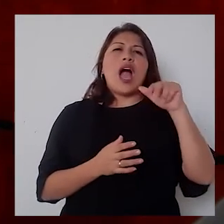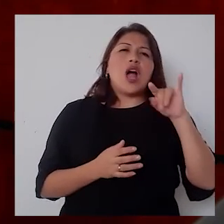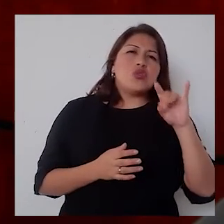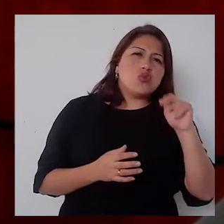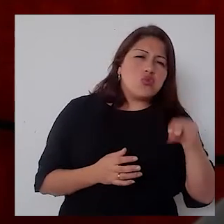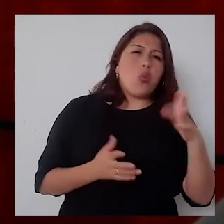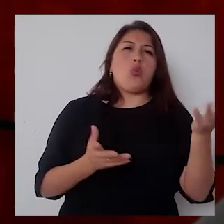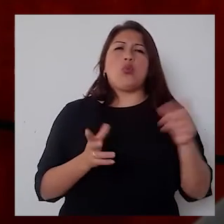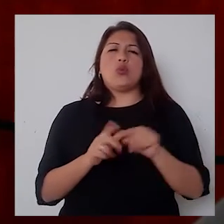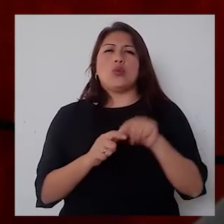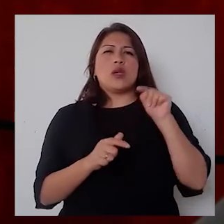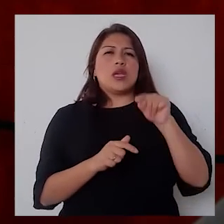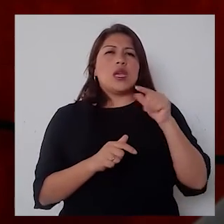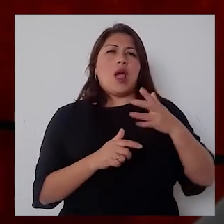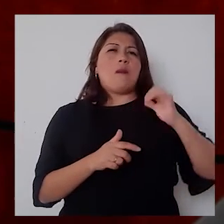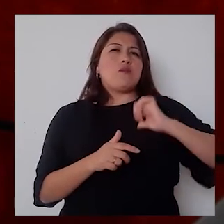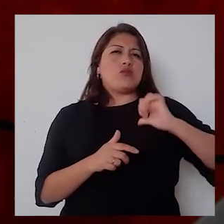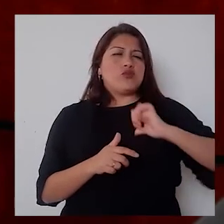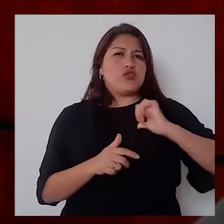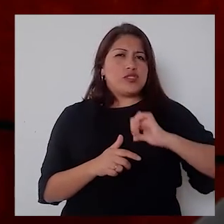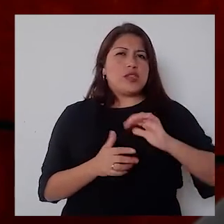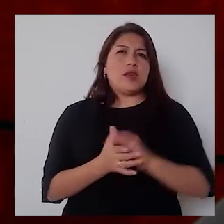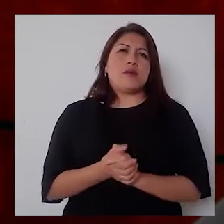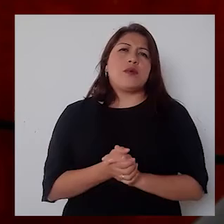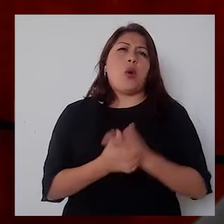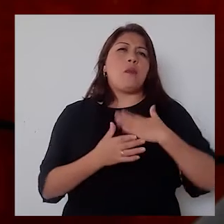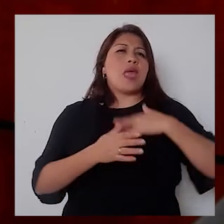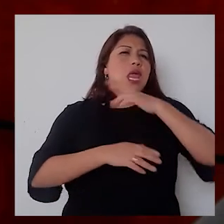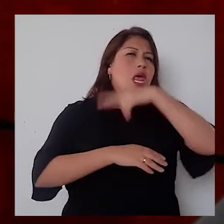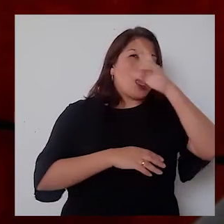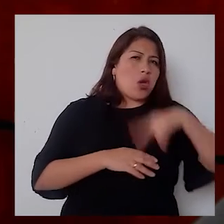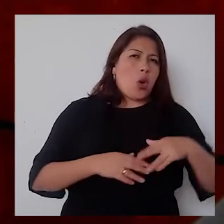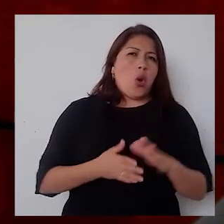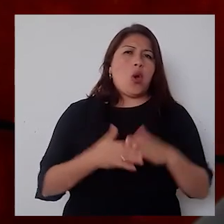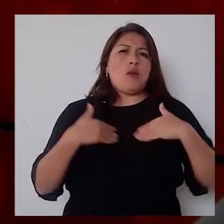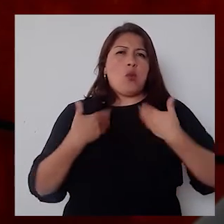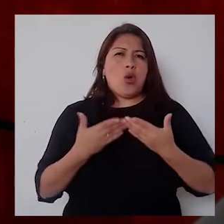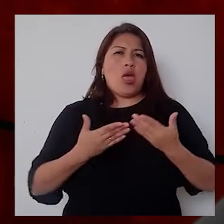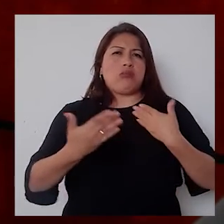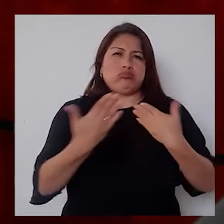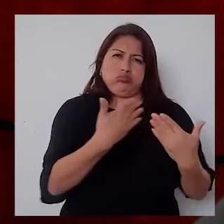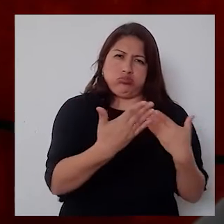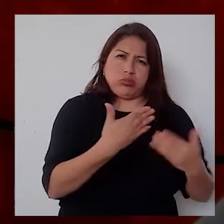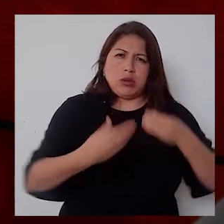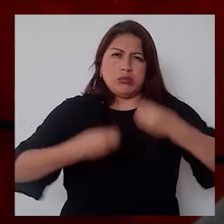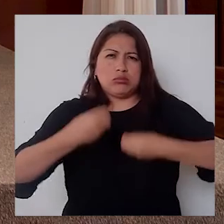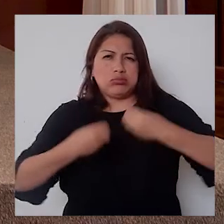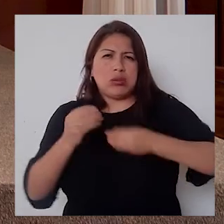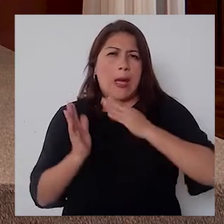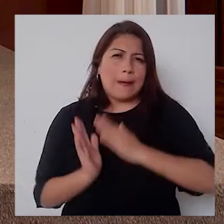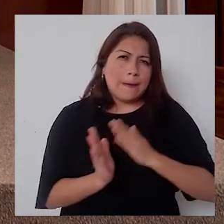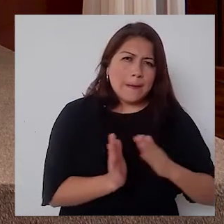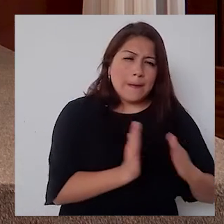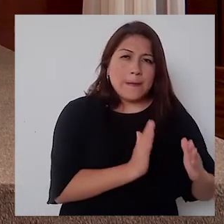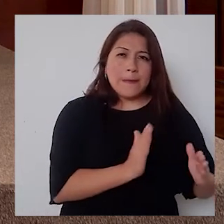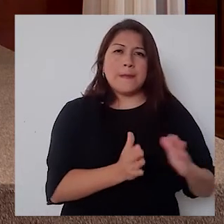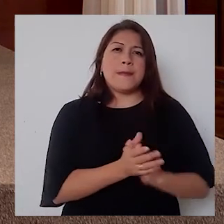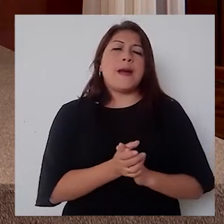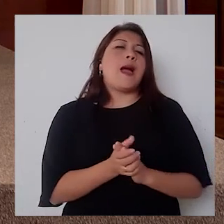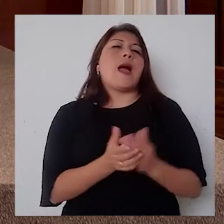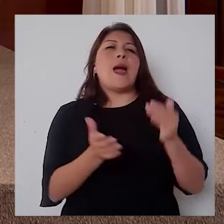municipio o a mi región y gestionar, que ellos asuman un compromiso social genuino